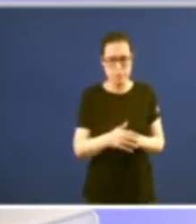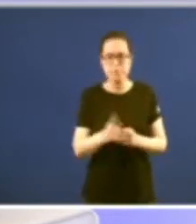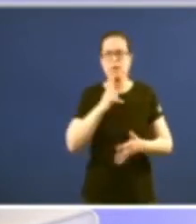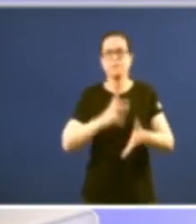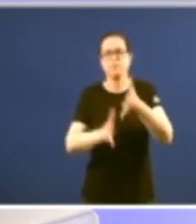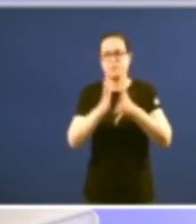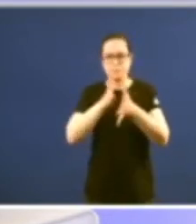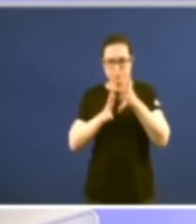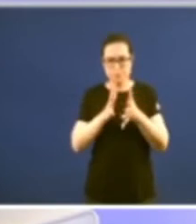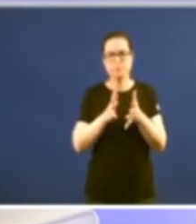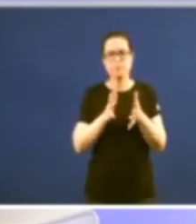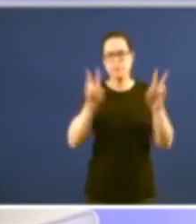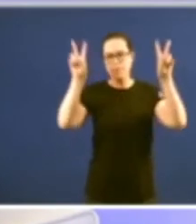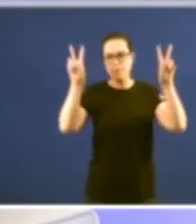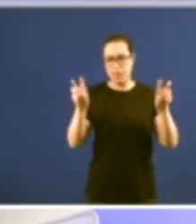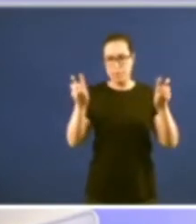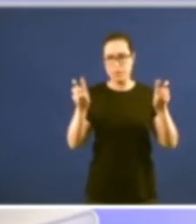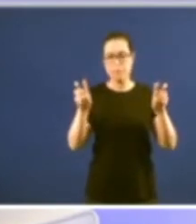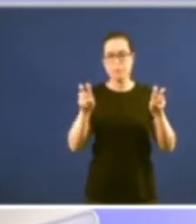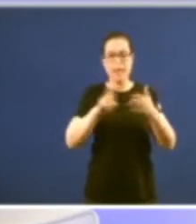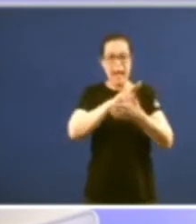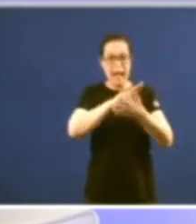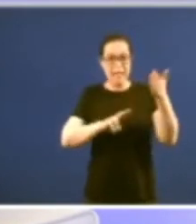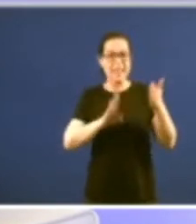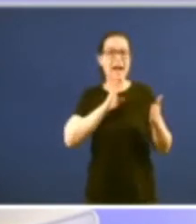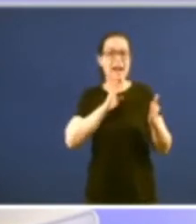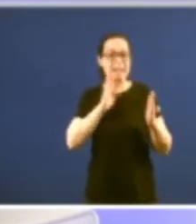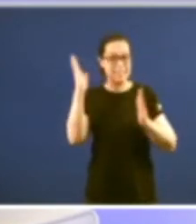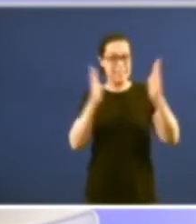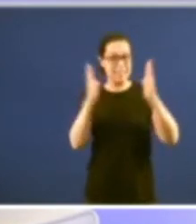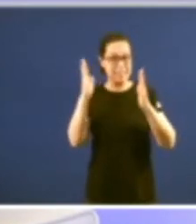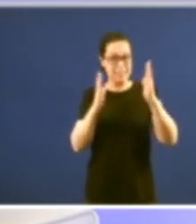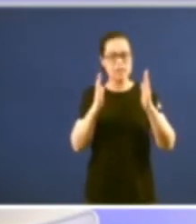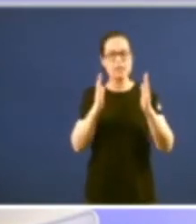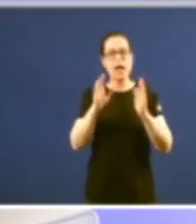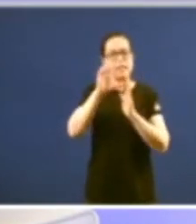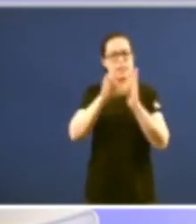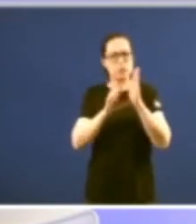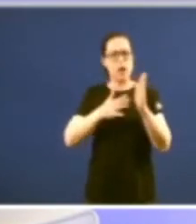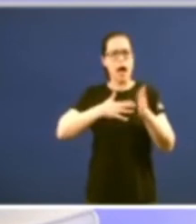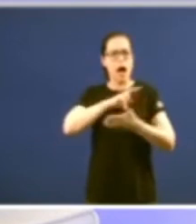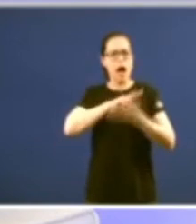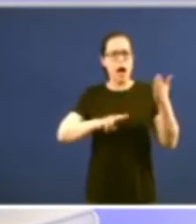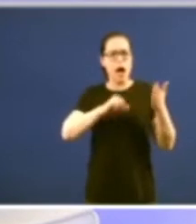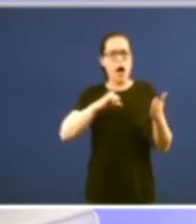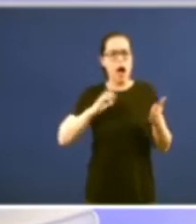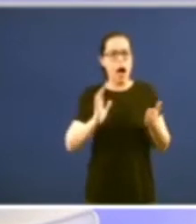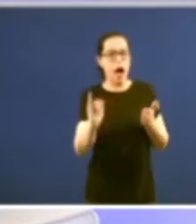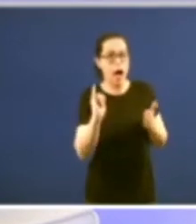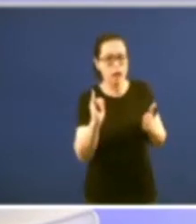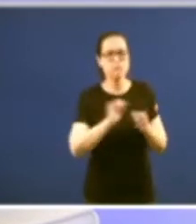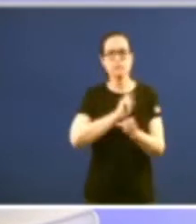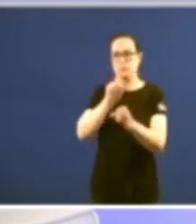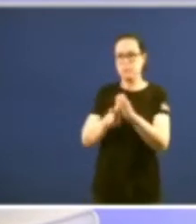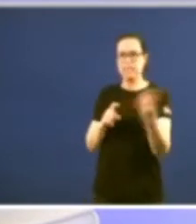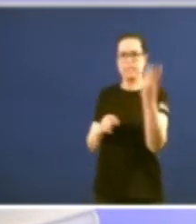que me interesa destacar o feito é que Galicia entra aí nas comunidades que plebiscitan estatutos de autonomía no pasado porque plebiscitaran un estatuto